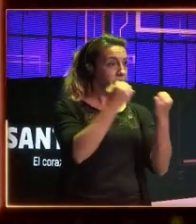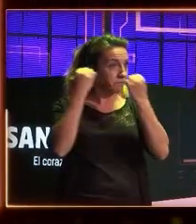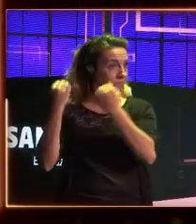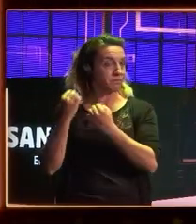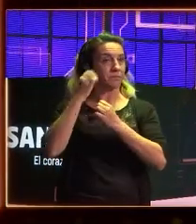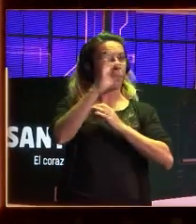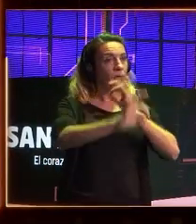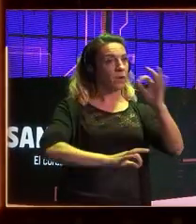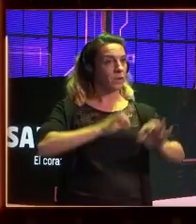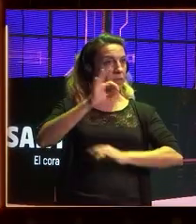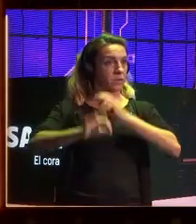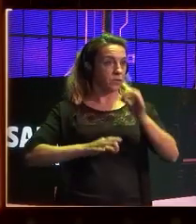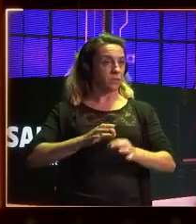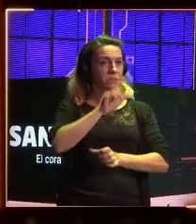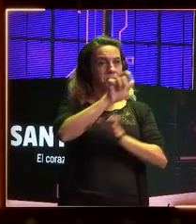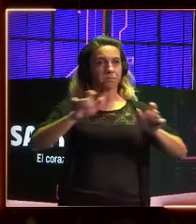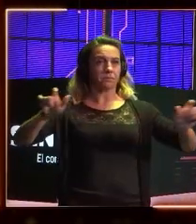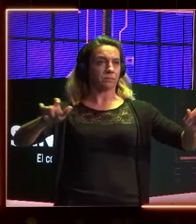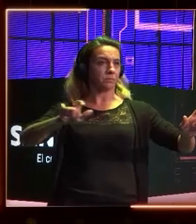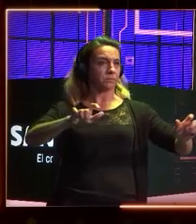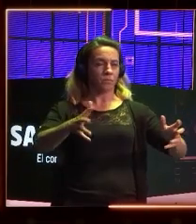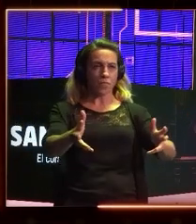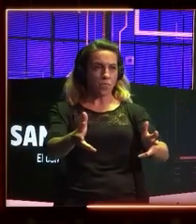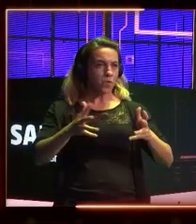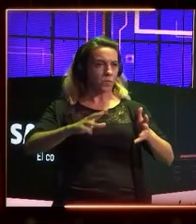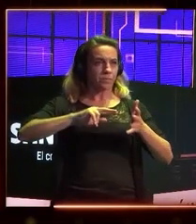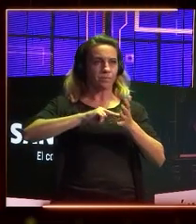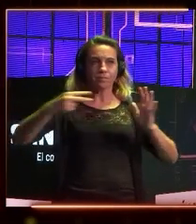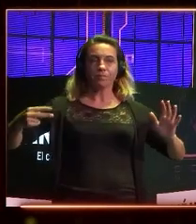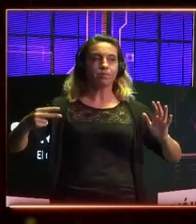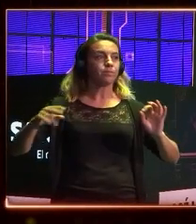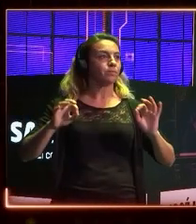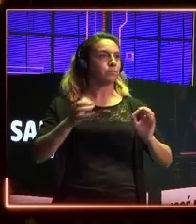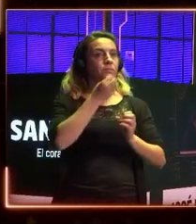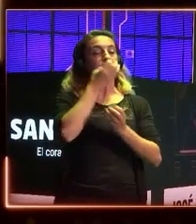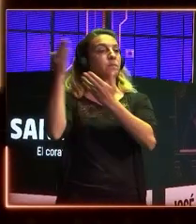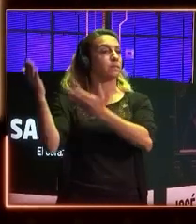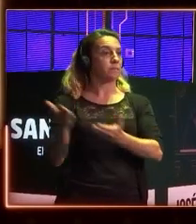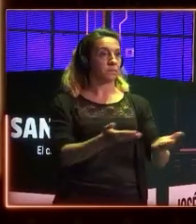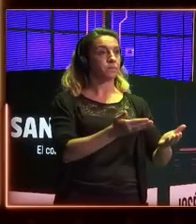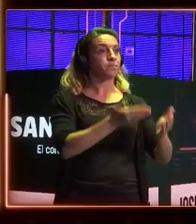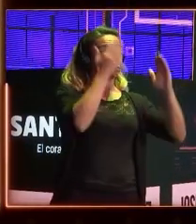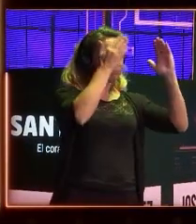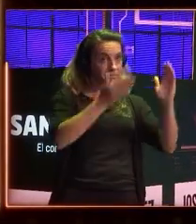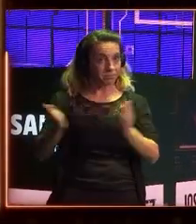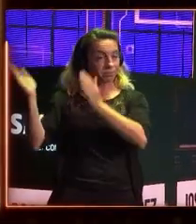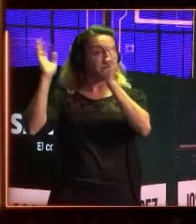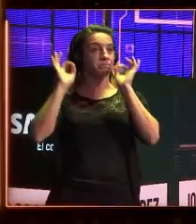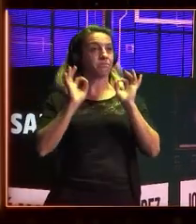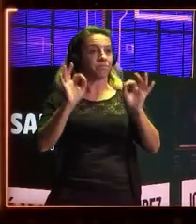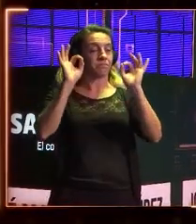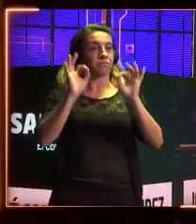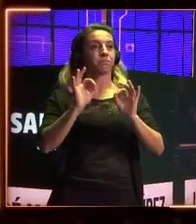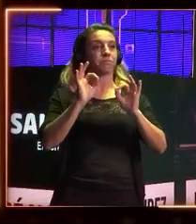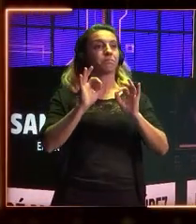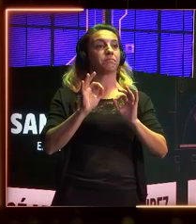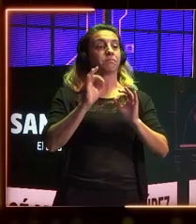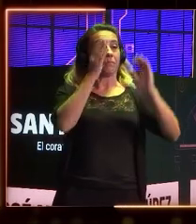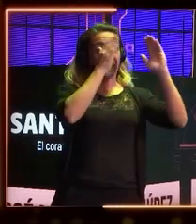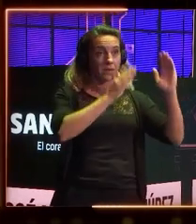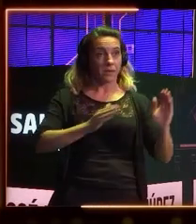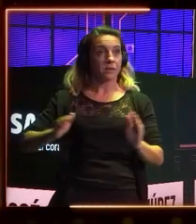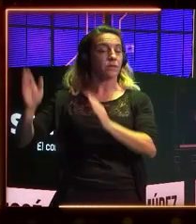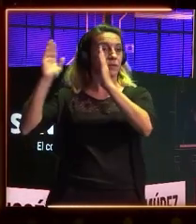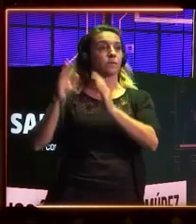organización, amantes de la tecnología. Bienvenidos a una edición más, la edición décimo tercera